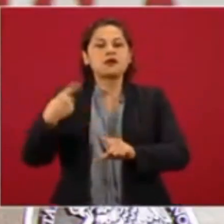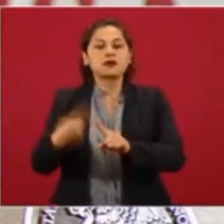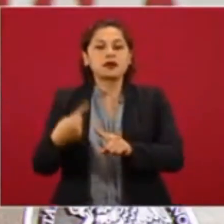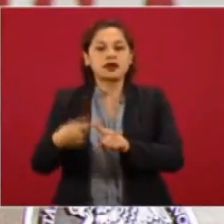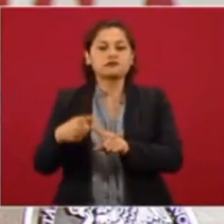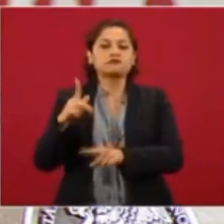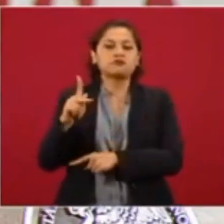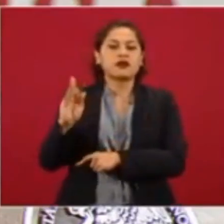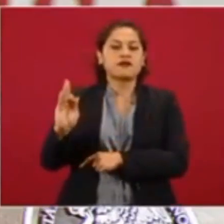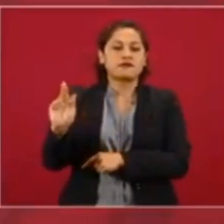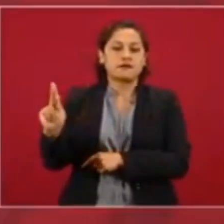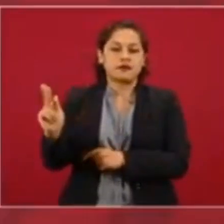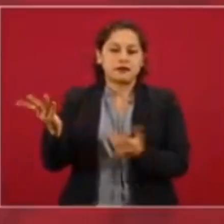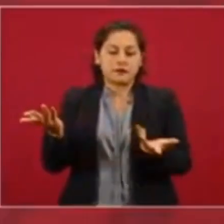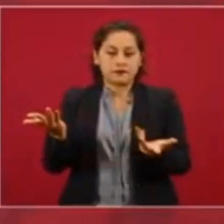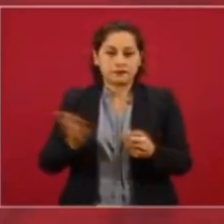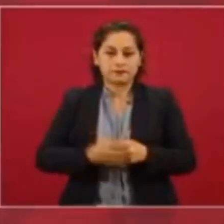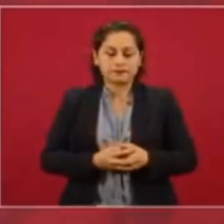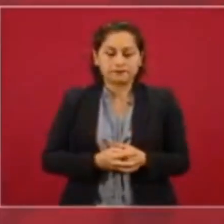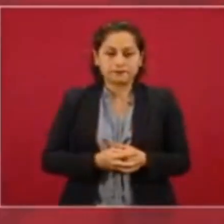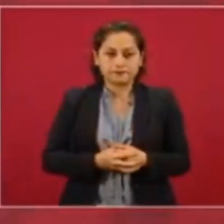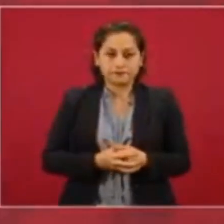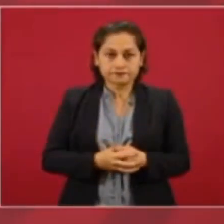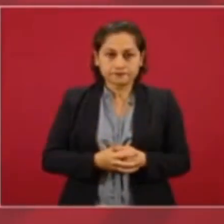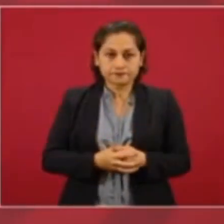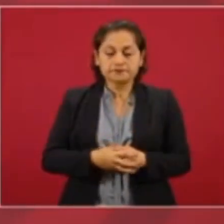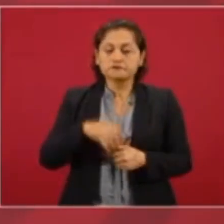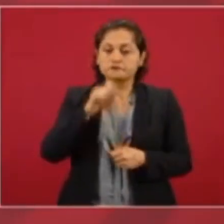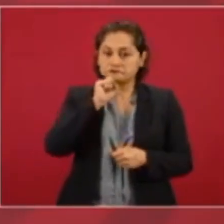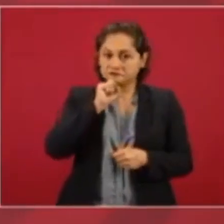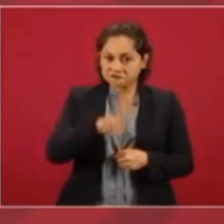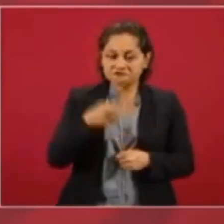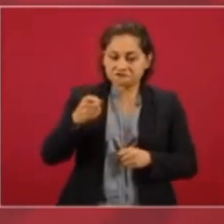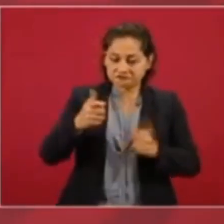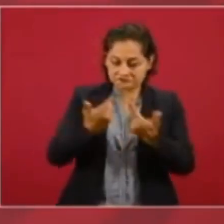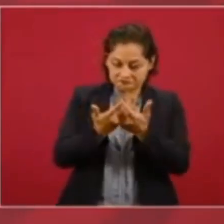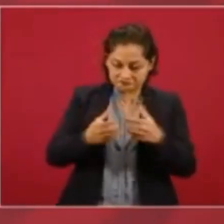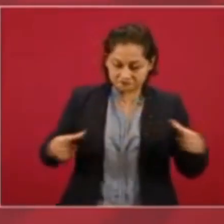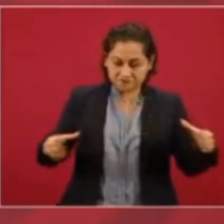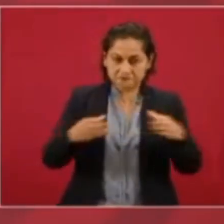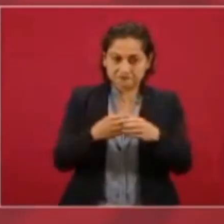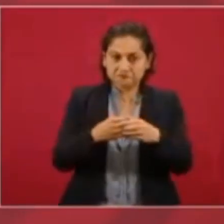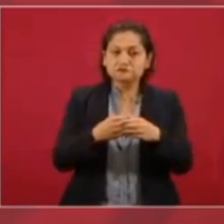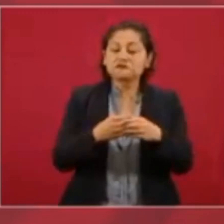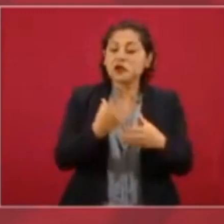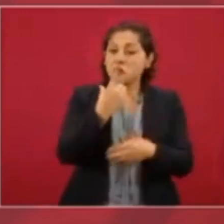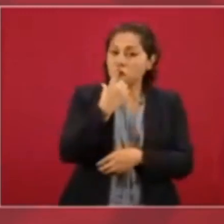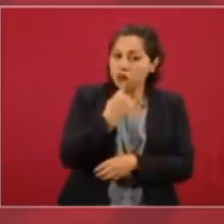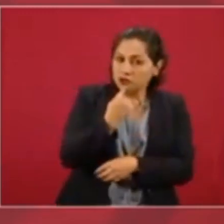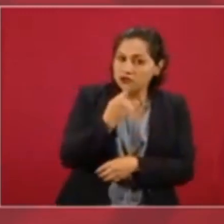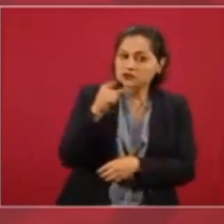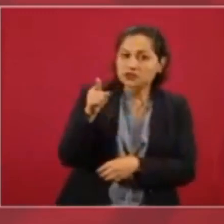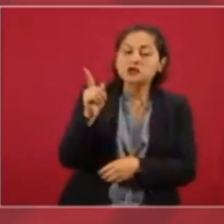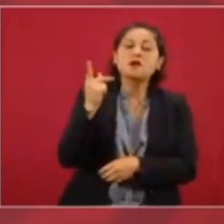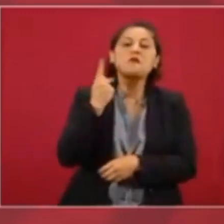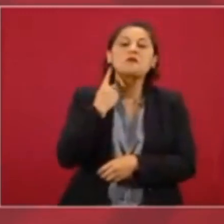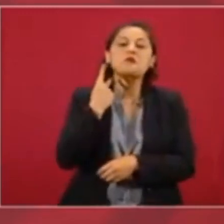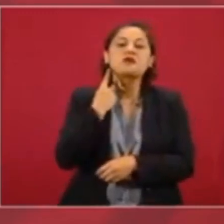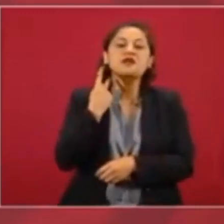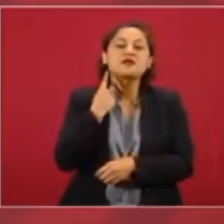la Policía Política, era la secretaría encargada